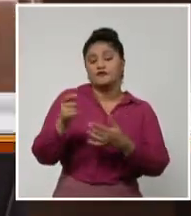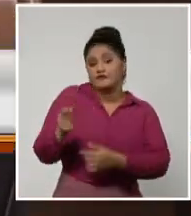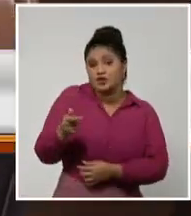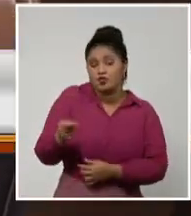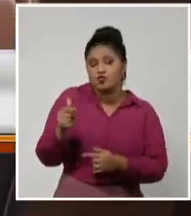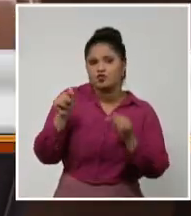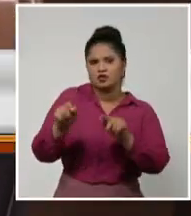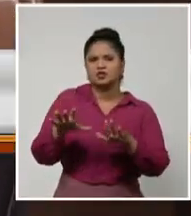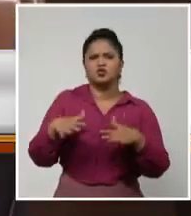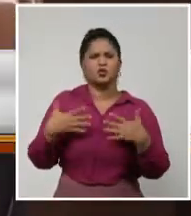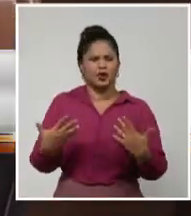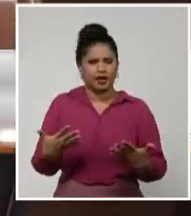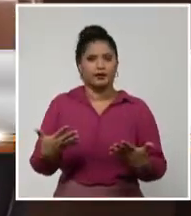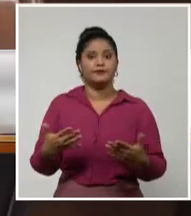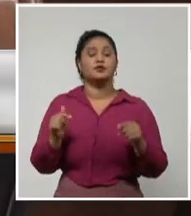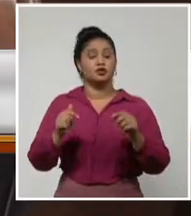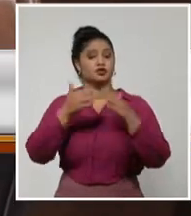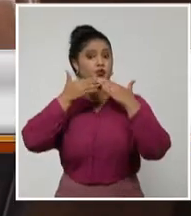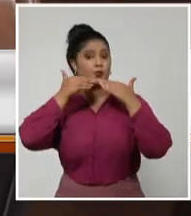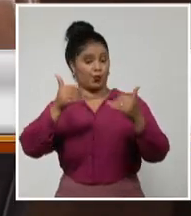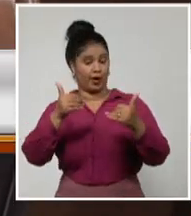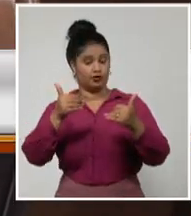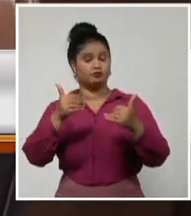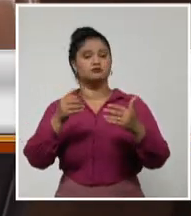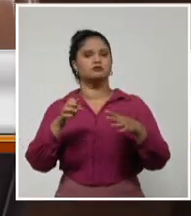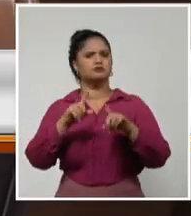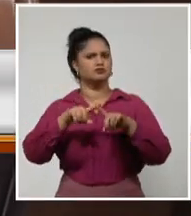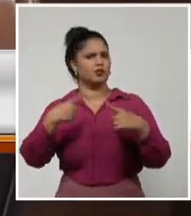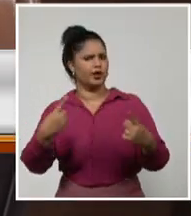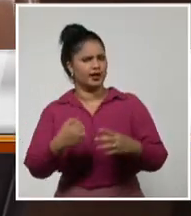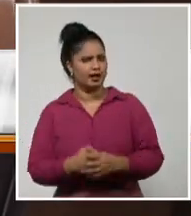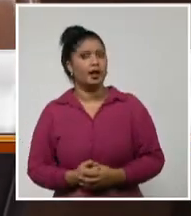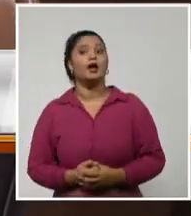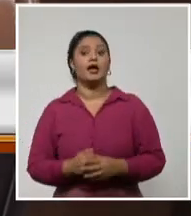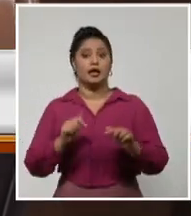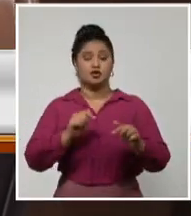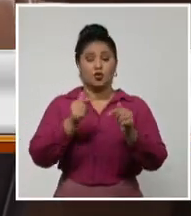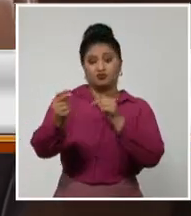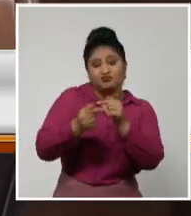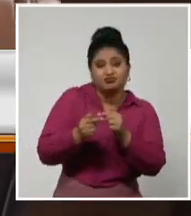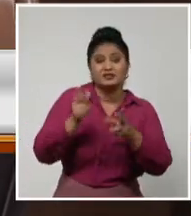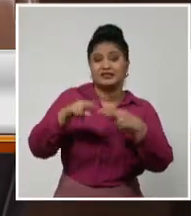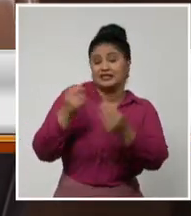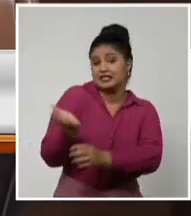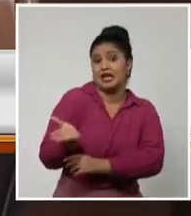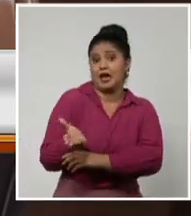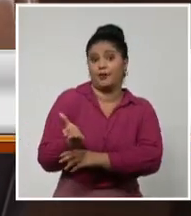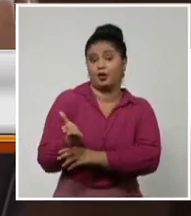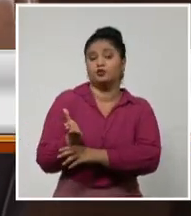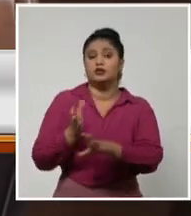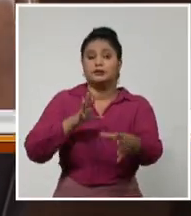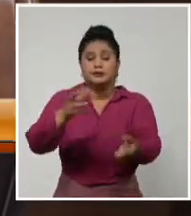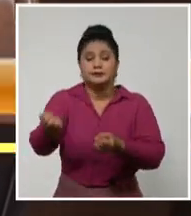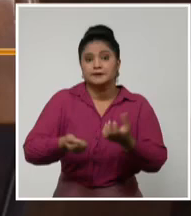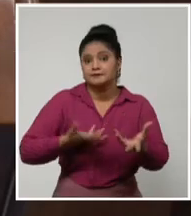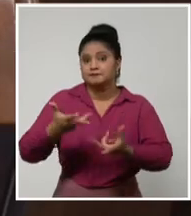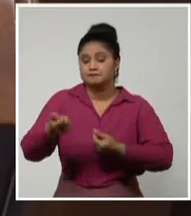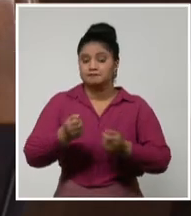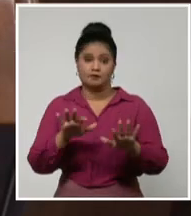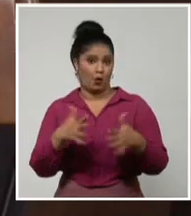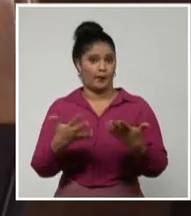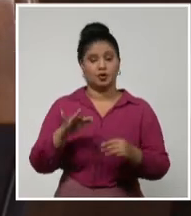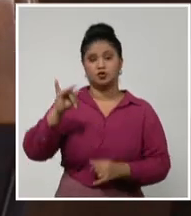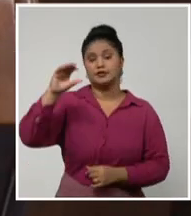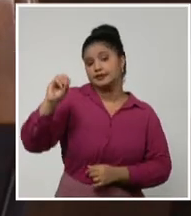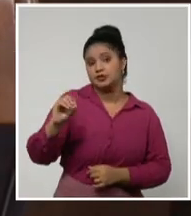estratégico. ¿Por qué? Primero porque es un cultivo de ciclo corto. Porque en 75, 80, 100 días nos puede dar